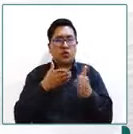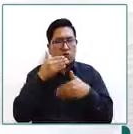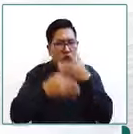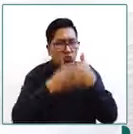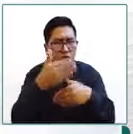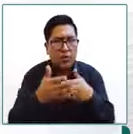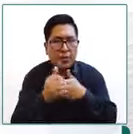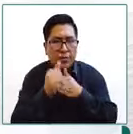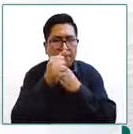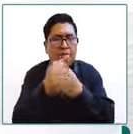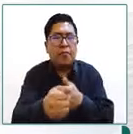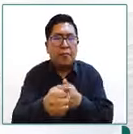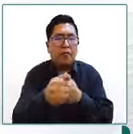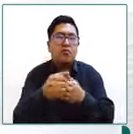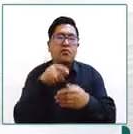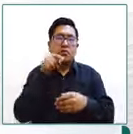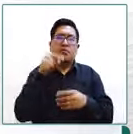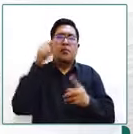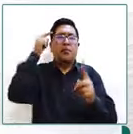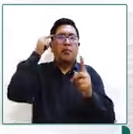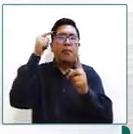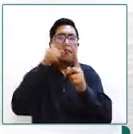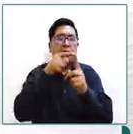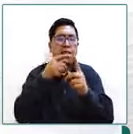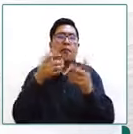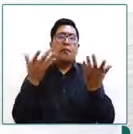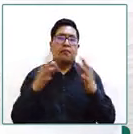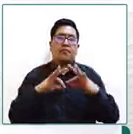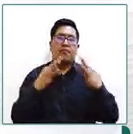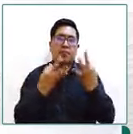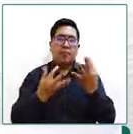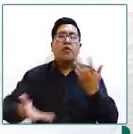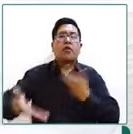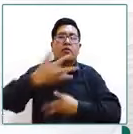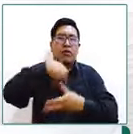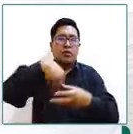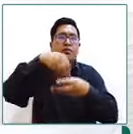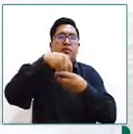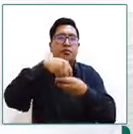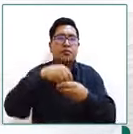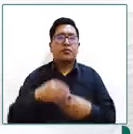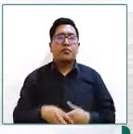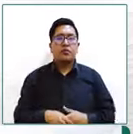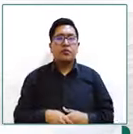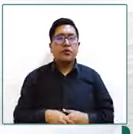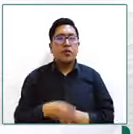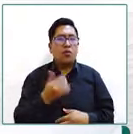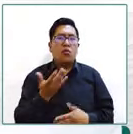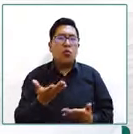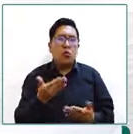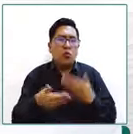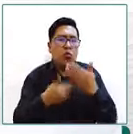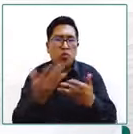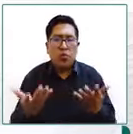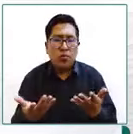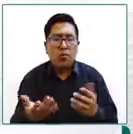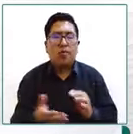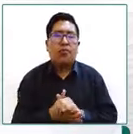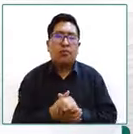crítica una ruta para la reintegración familiar y que pasa también por una